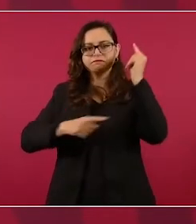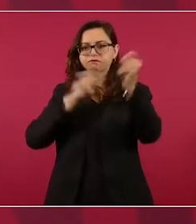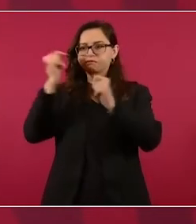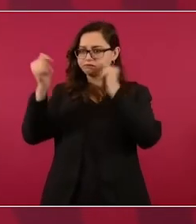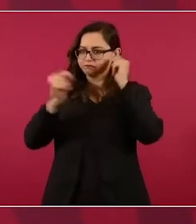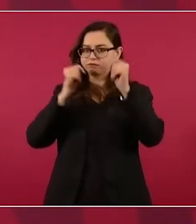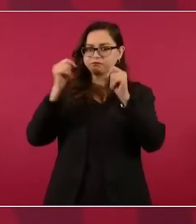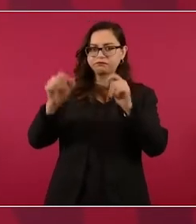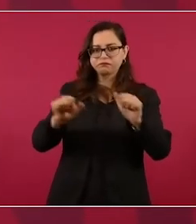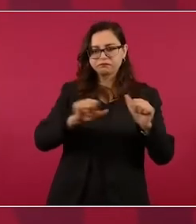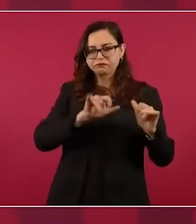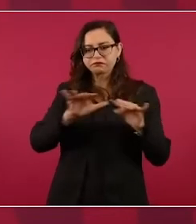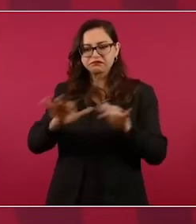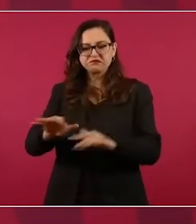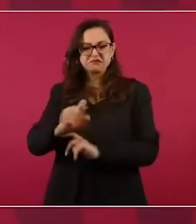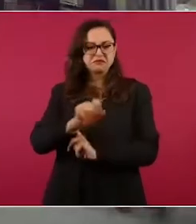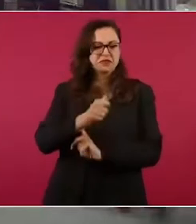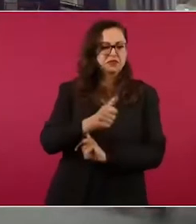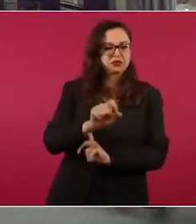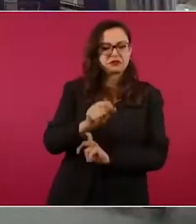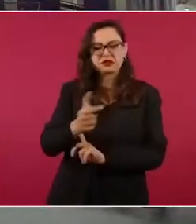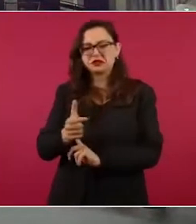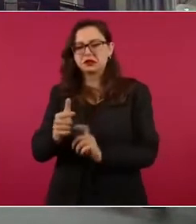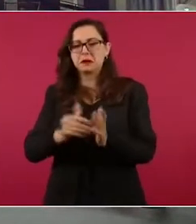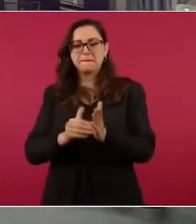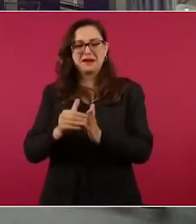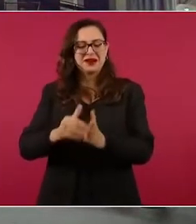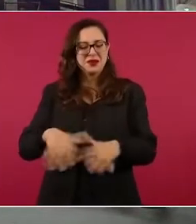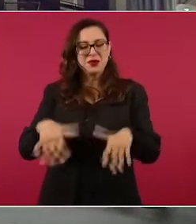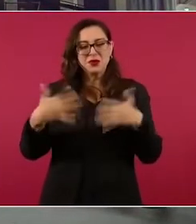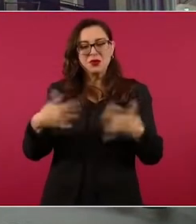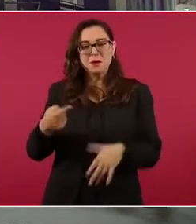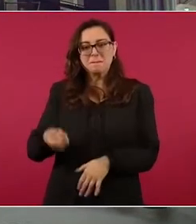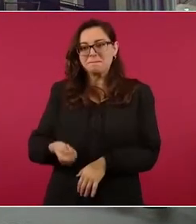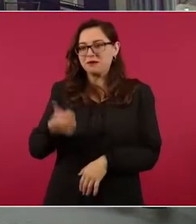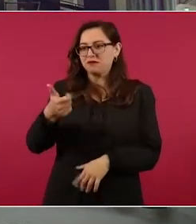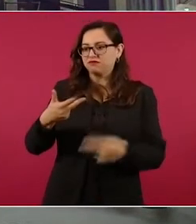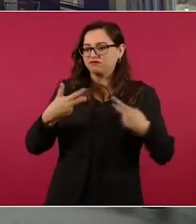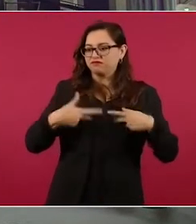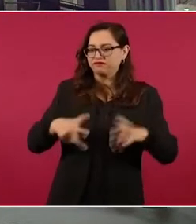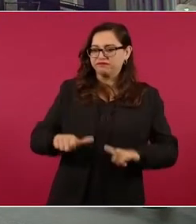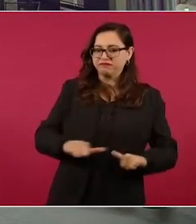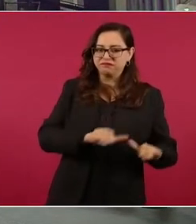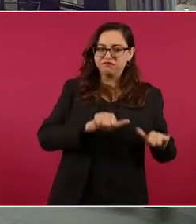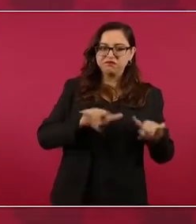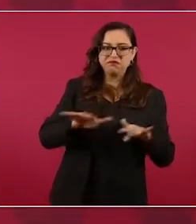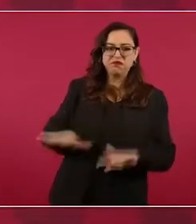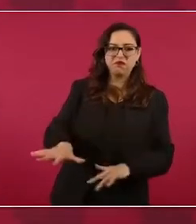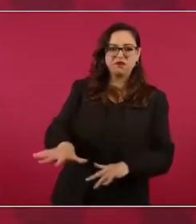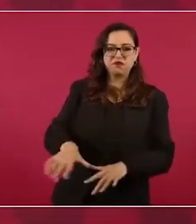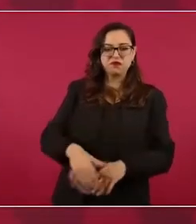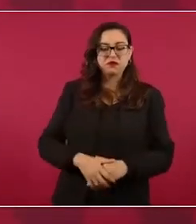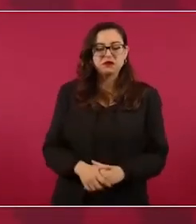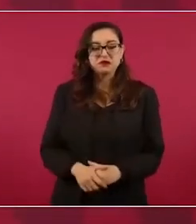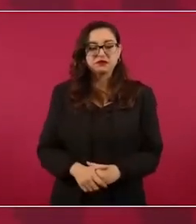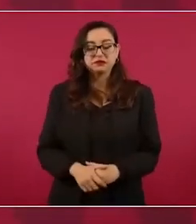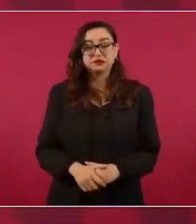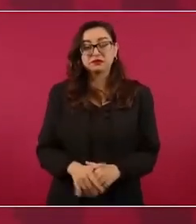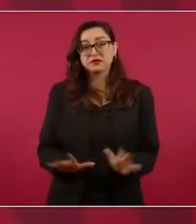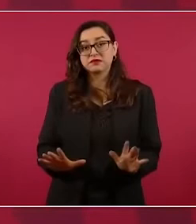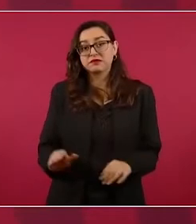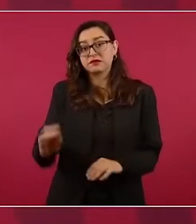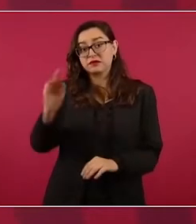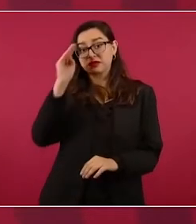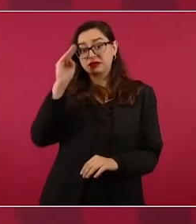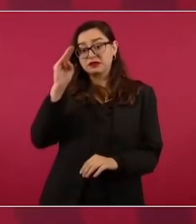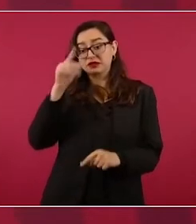27, pero como nunca, incluso se está esperando que